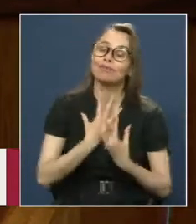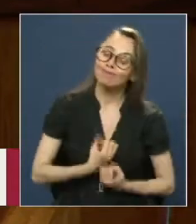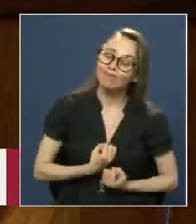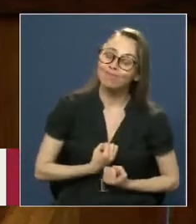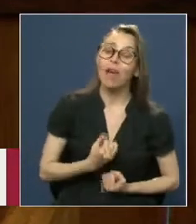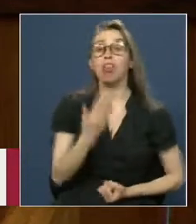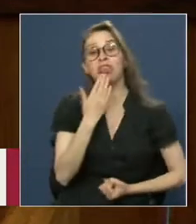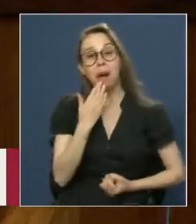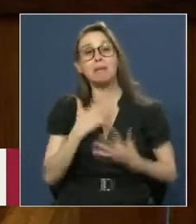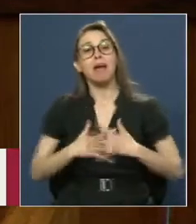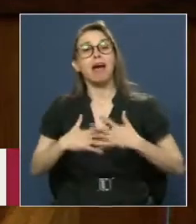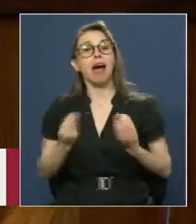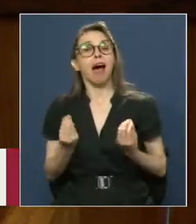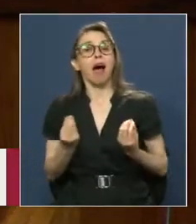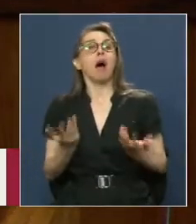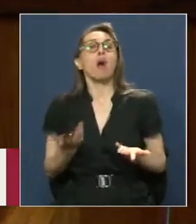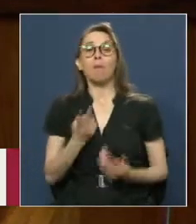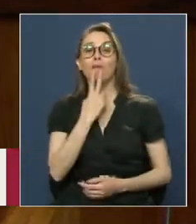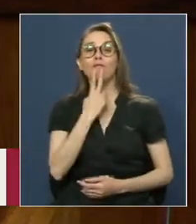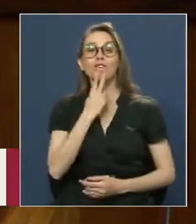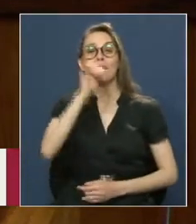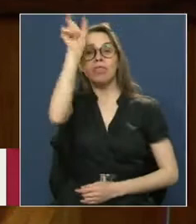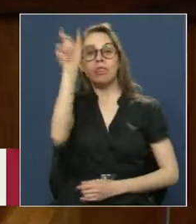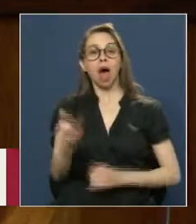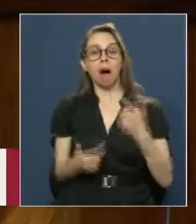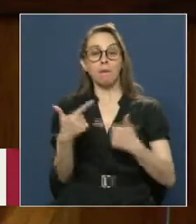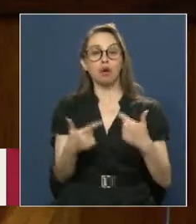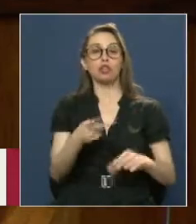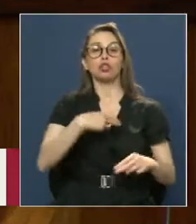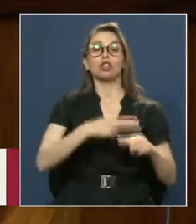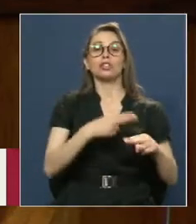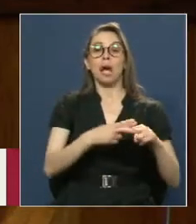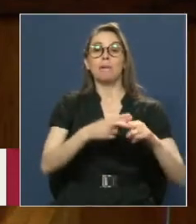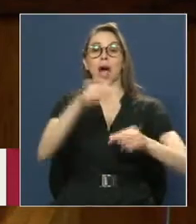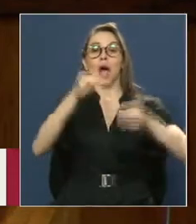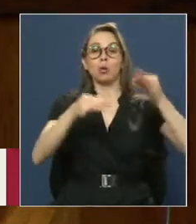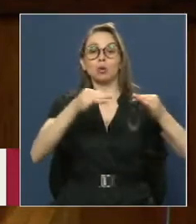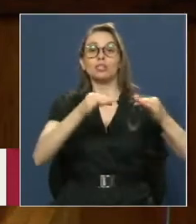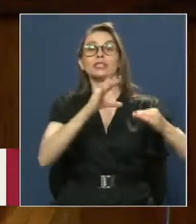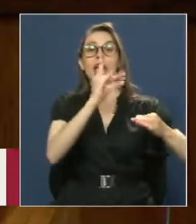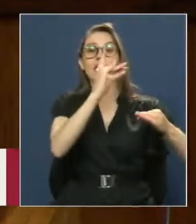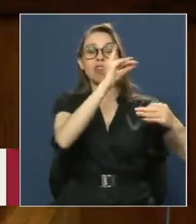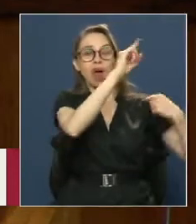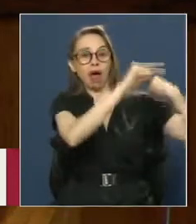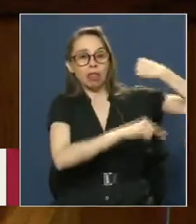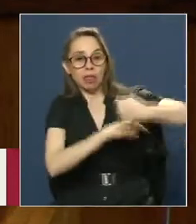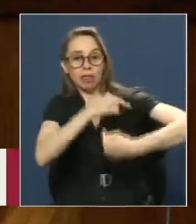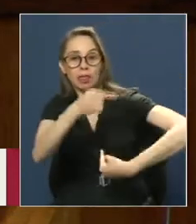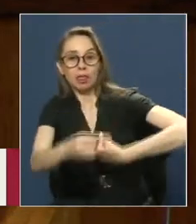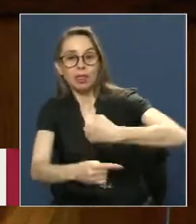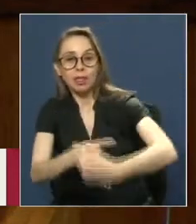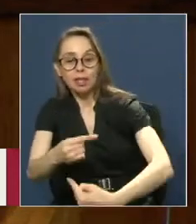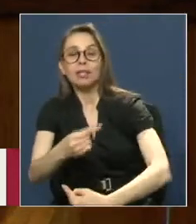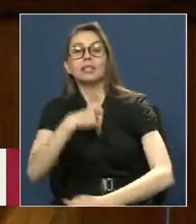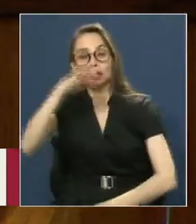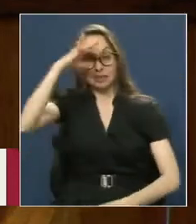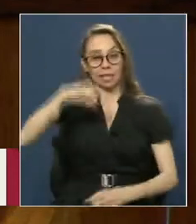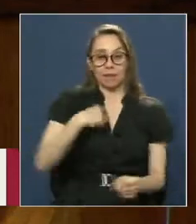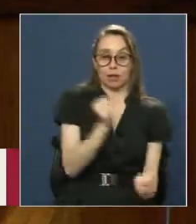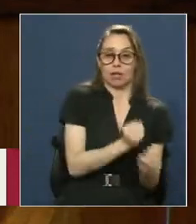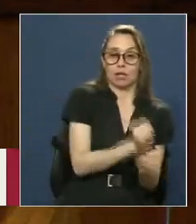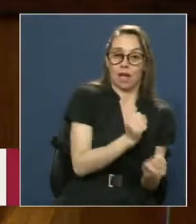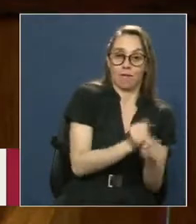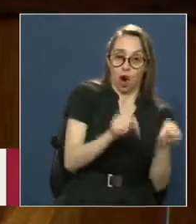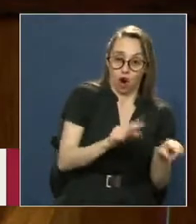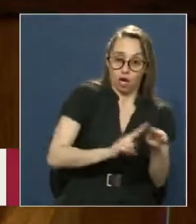satisfacción Que tiene la vida política Nosotros lo llamamos Justicia intergeneracional Es decir Saber que el trabajo Que